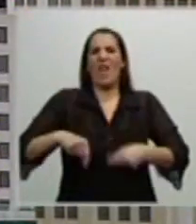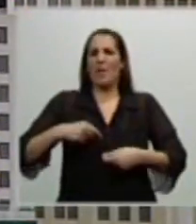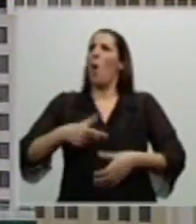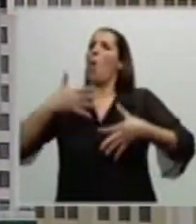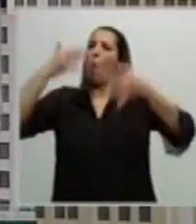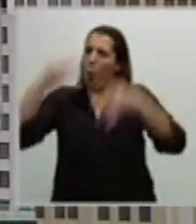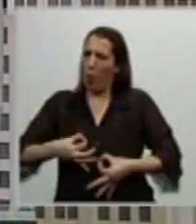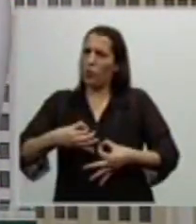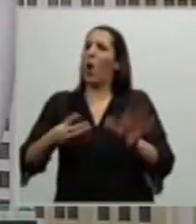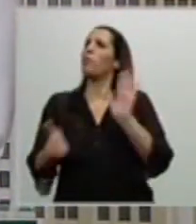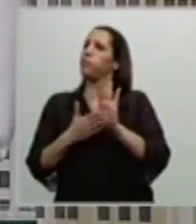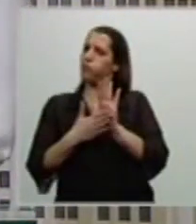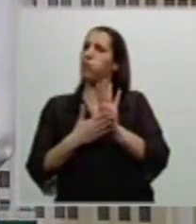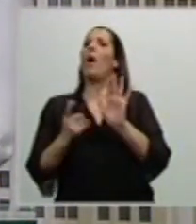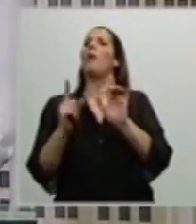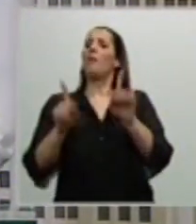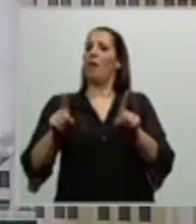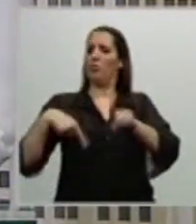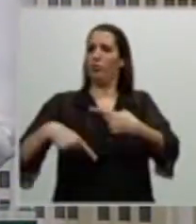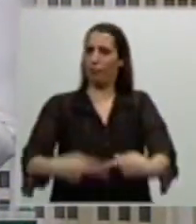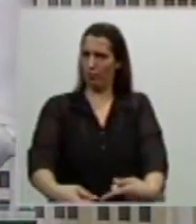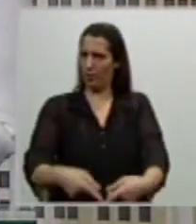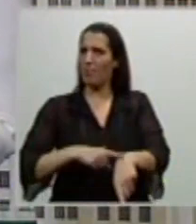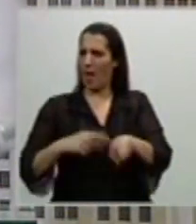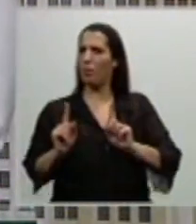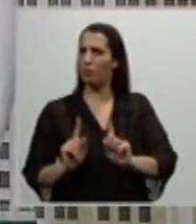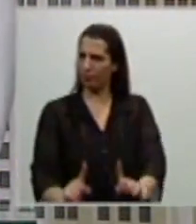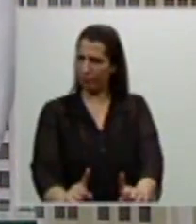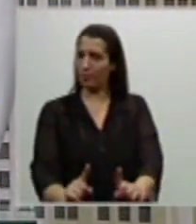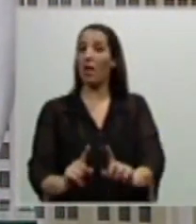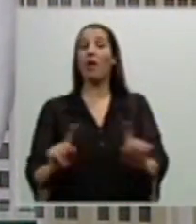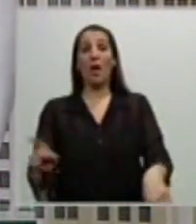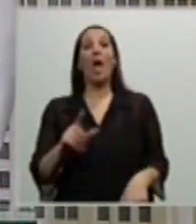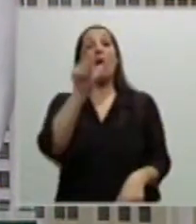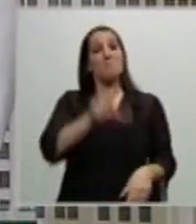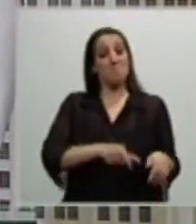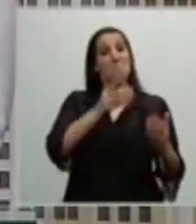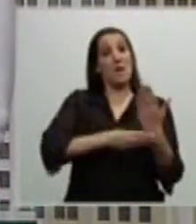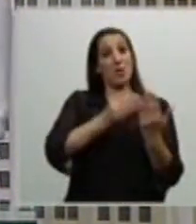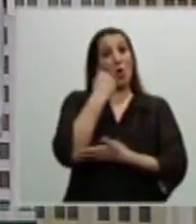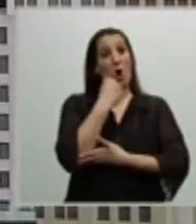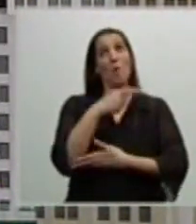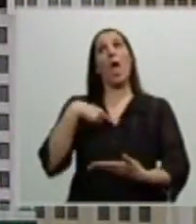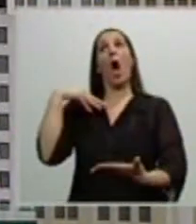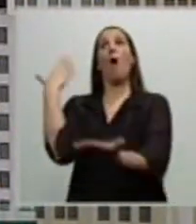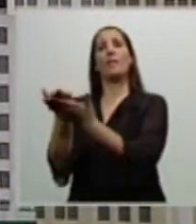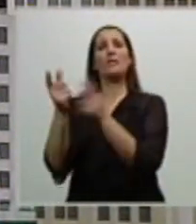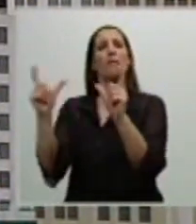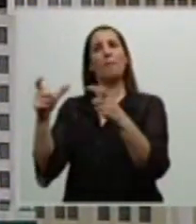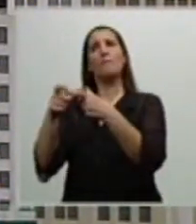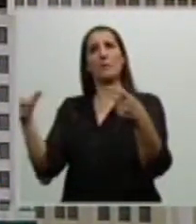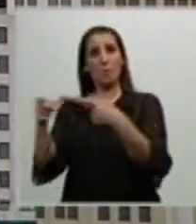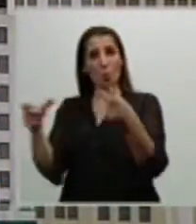legal y sustentable. Les ofreció Axel ingresar al canje, lo que significaría una